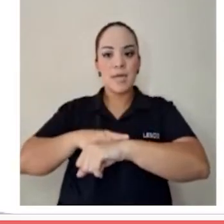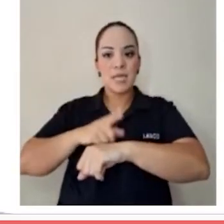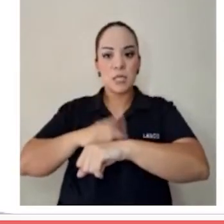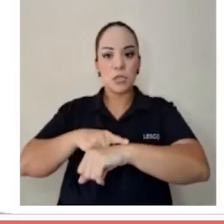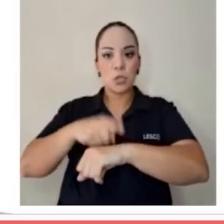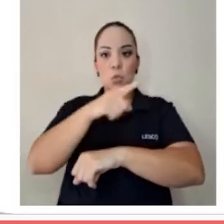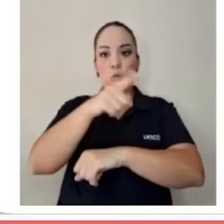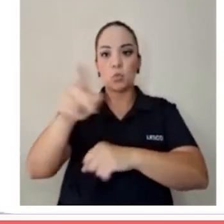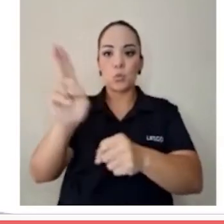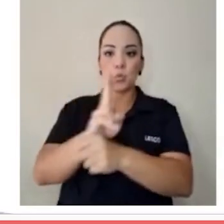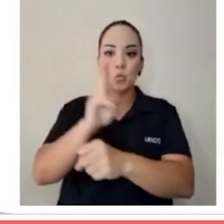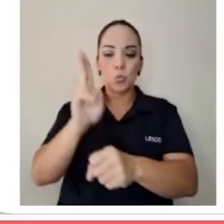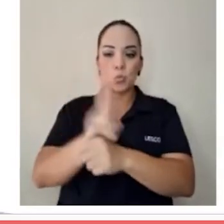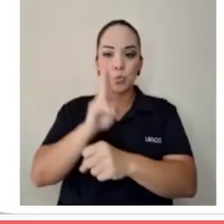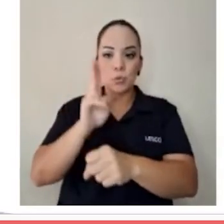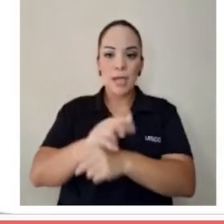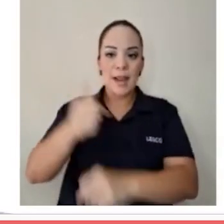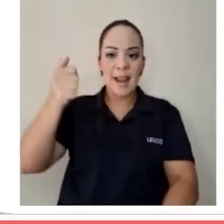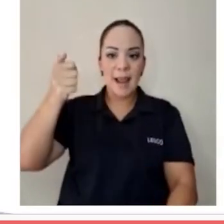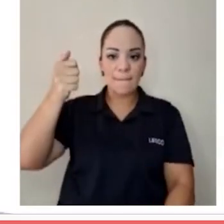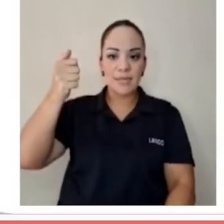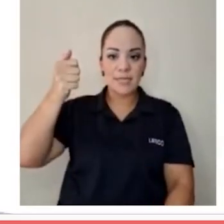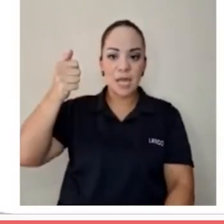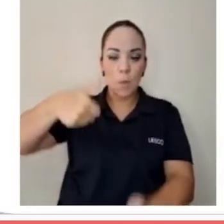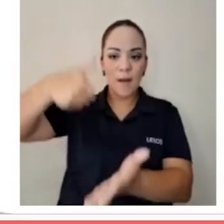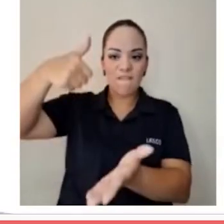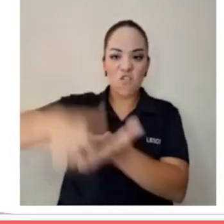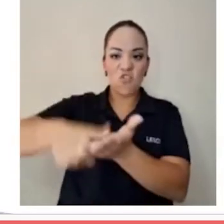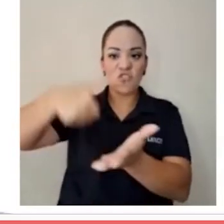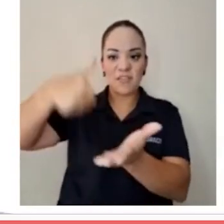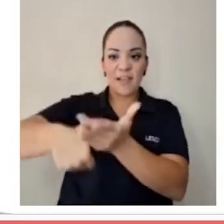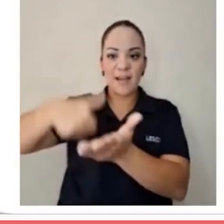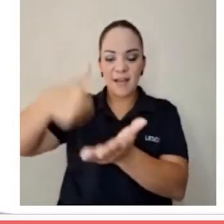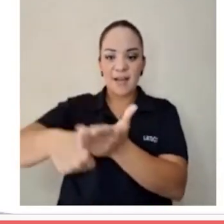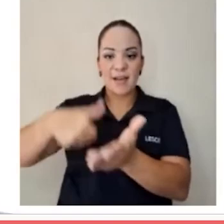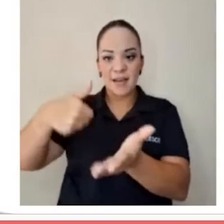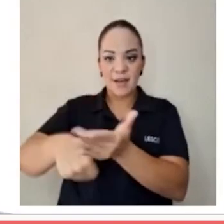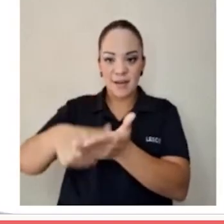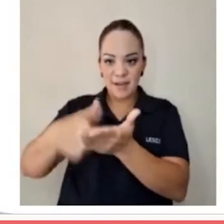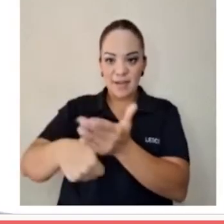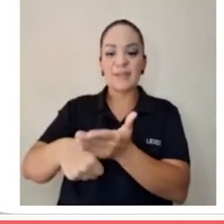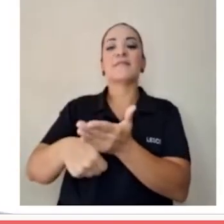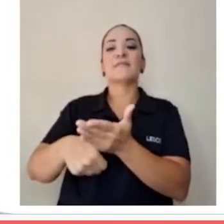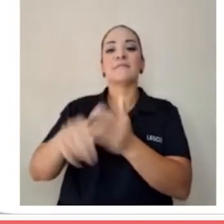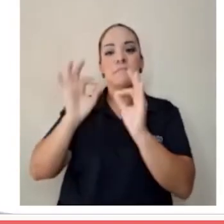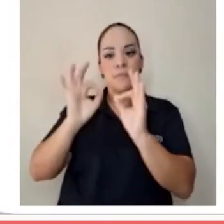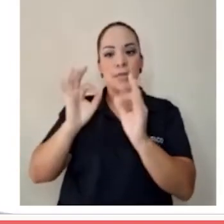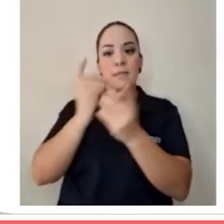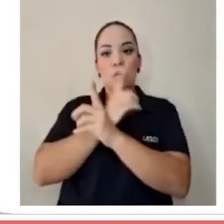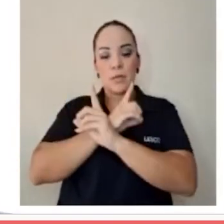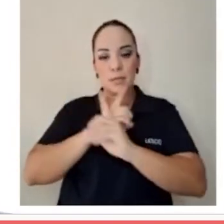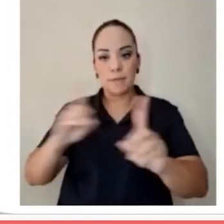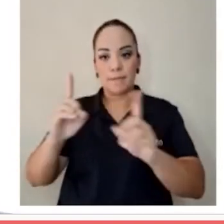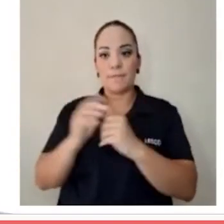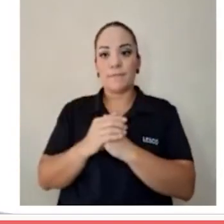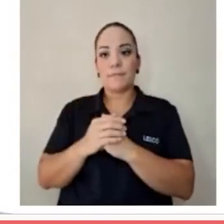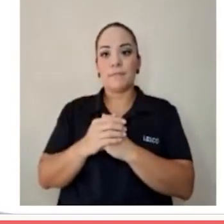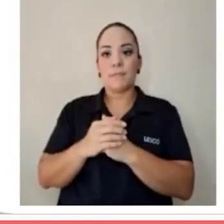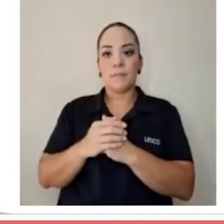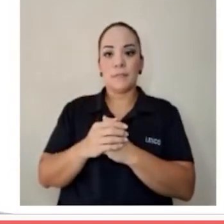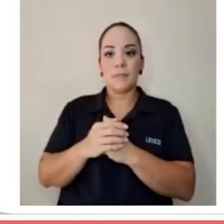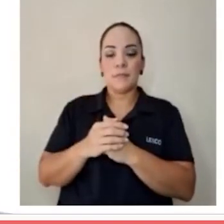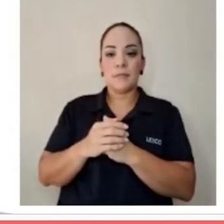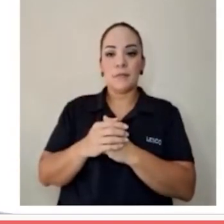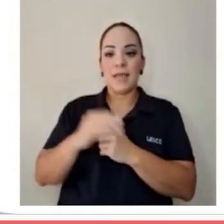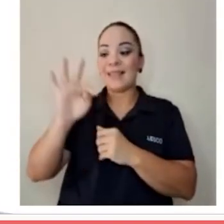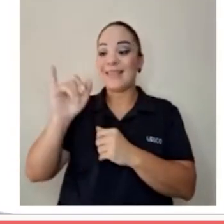fusil del lapicero para disparar votos democráticamente derramando tinta y sin